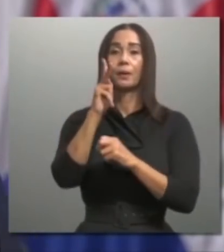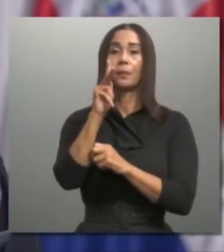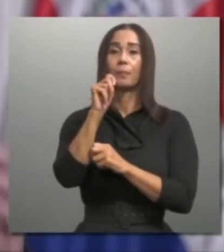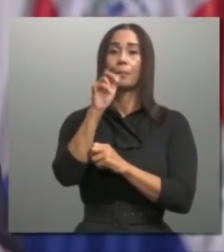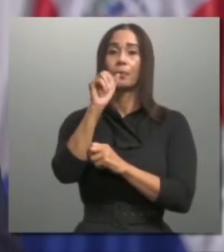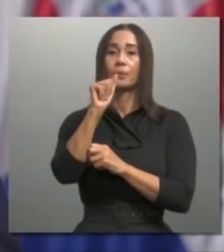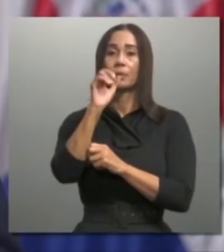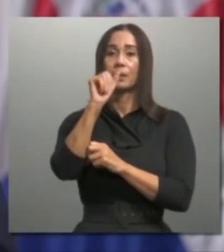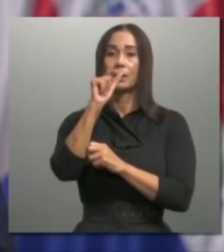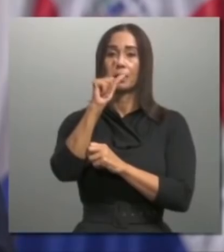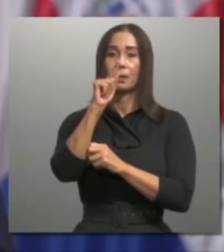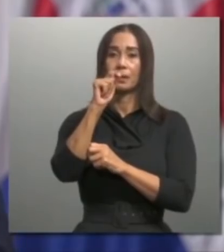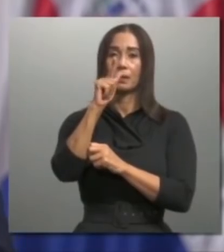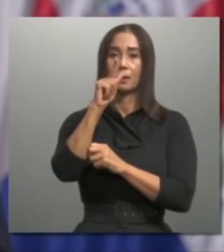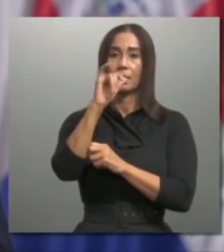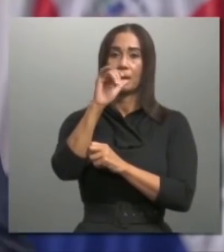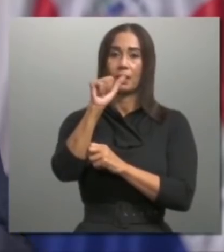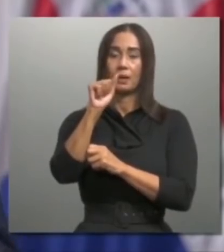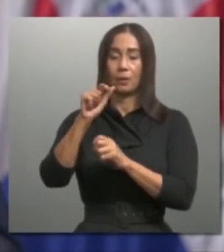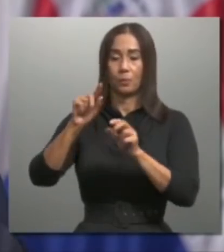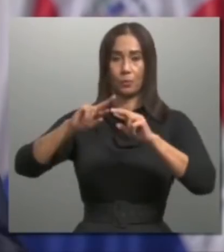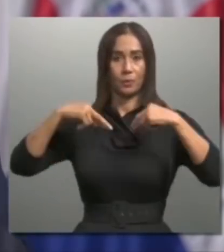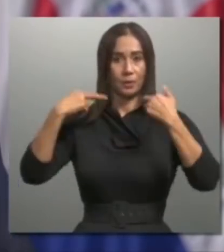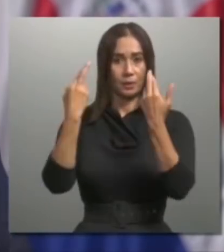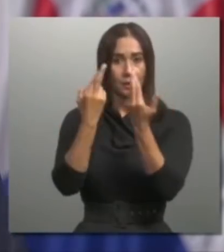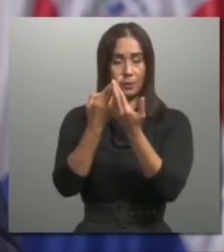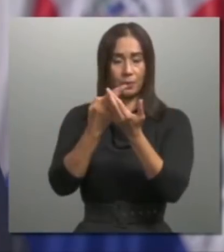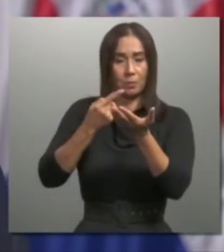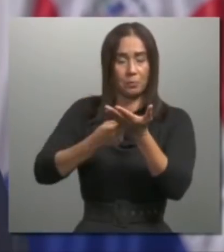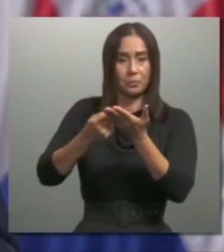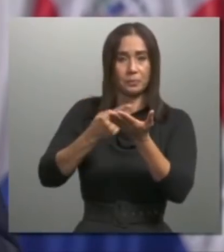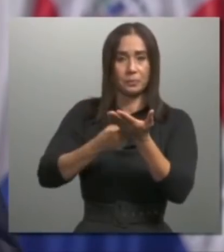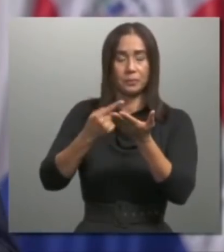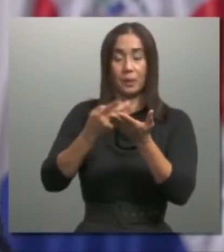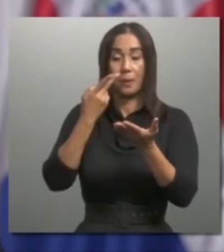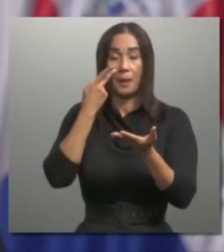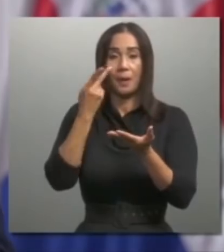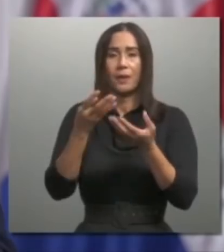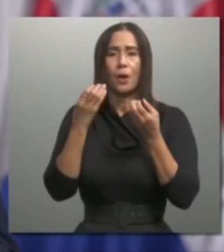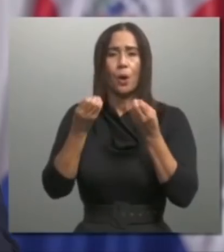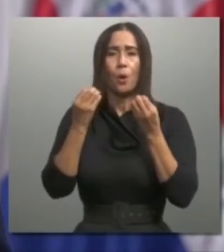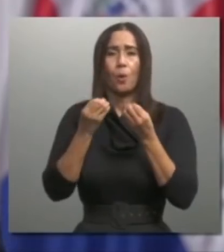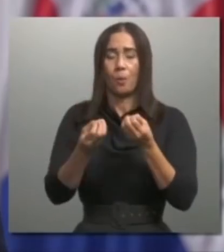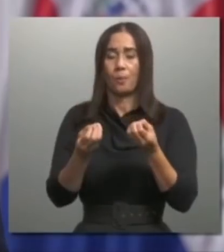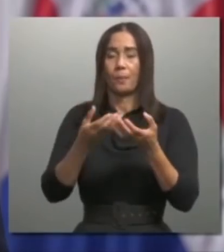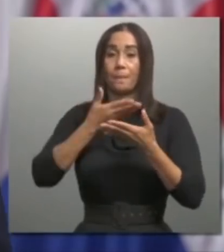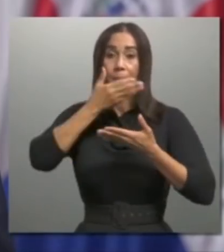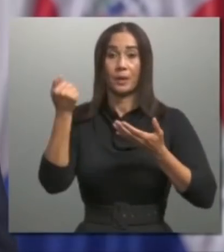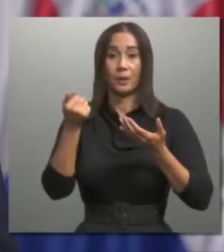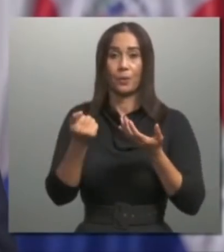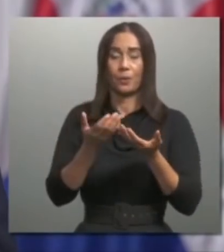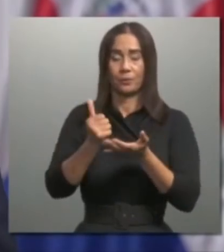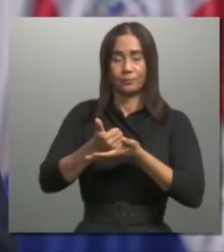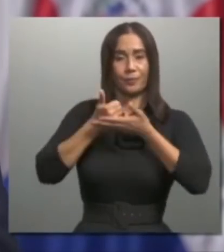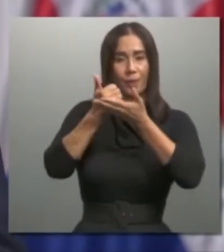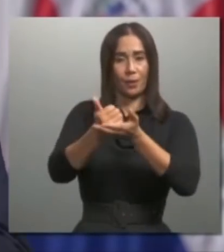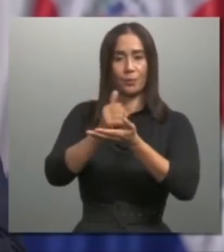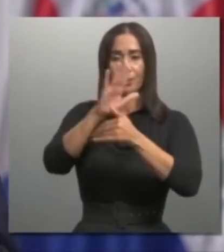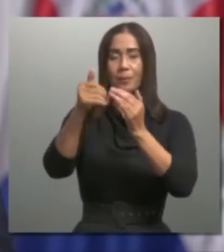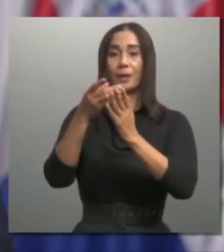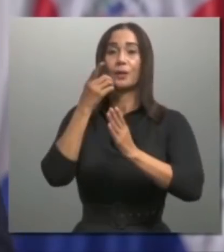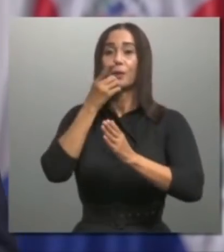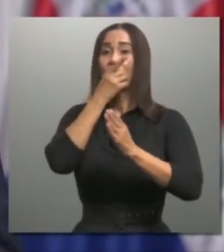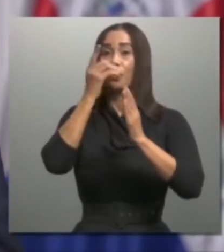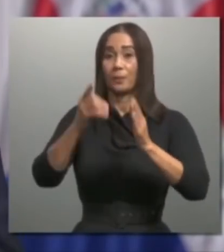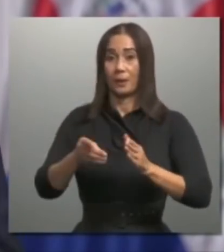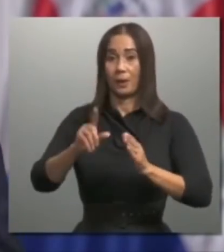totalidad al Estado Dominicano y cualquier tipo de beneficio derivado de la gestión de dicho activo será recibido por el